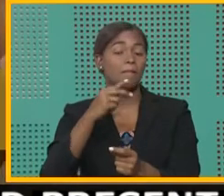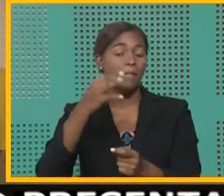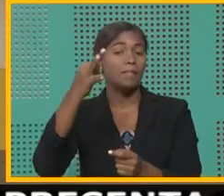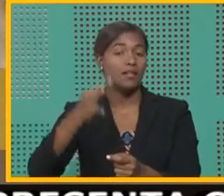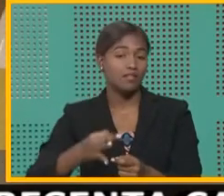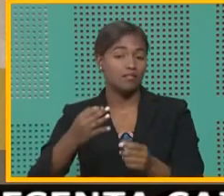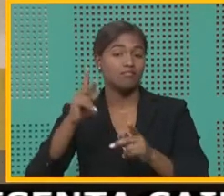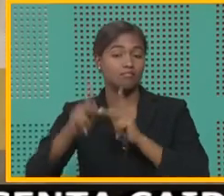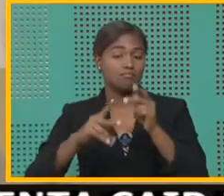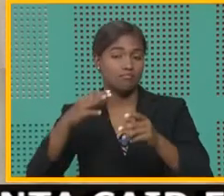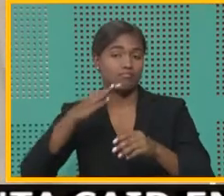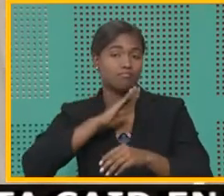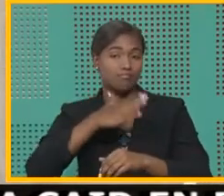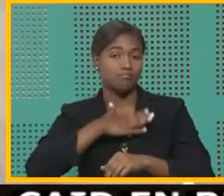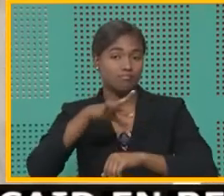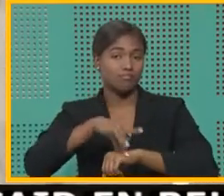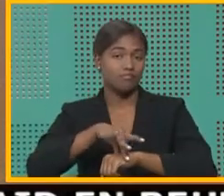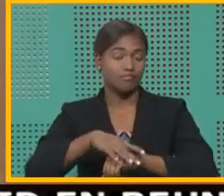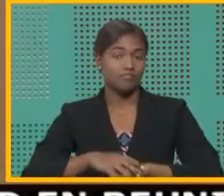propietarias.